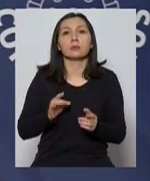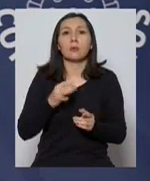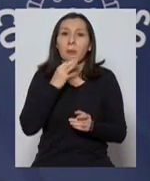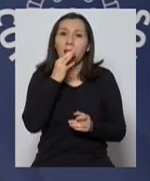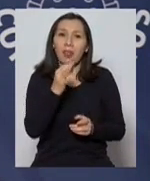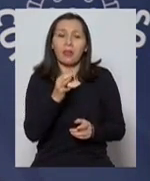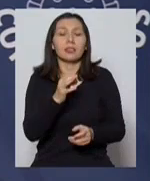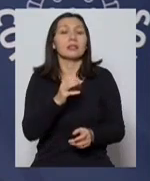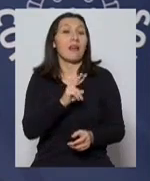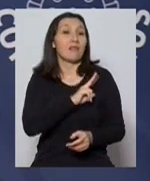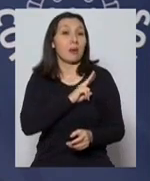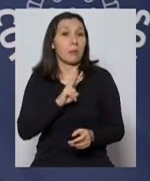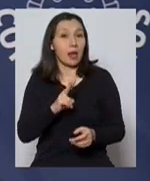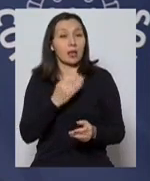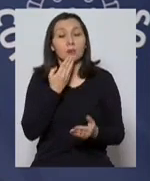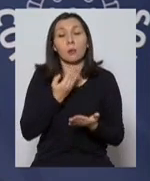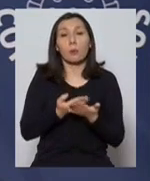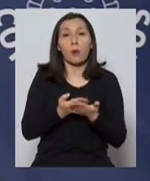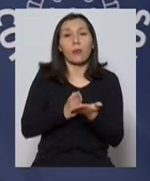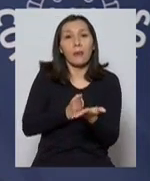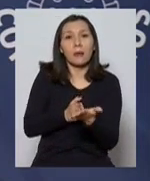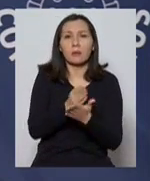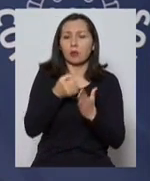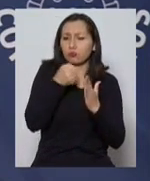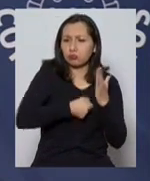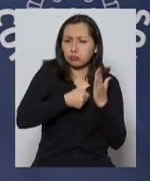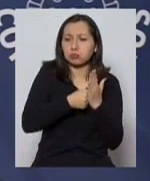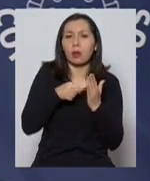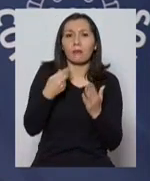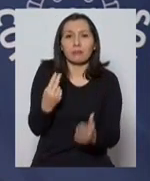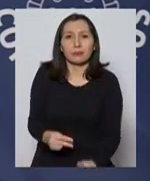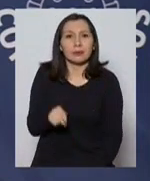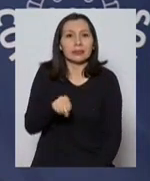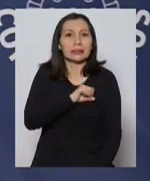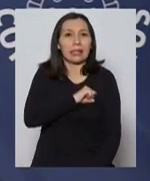al paraíso, que iniciábamos la batalla por Santiago,